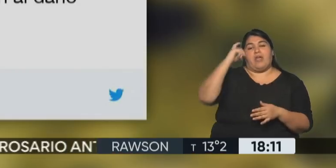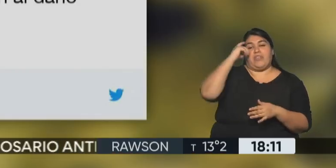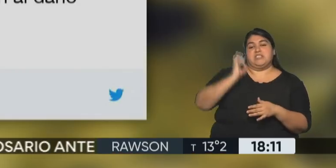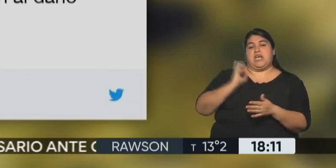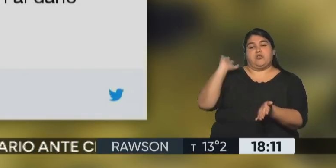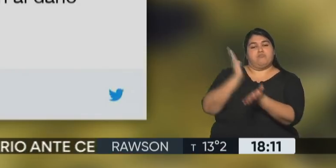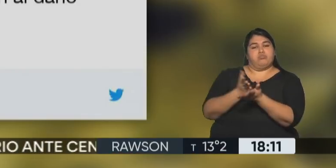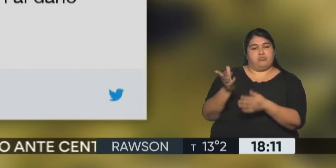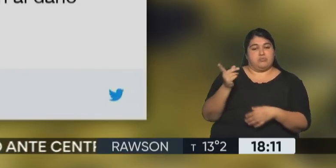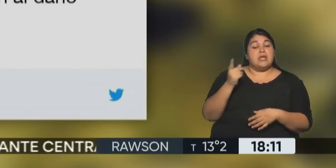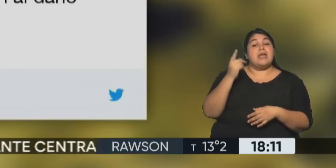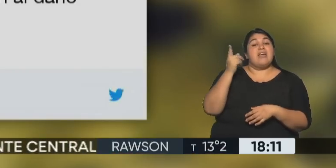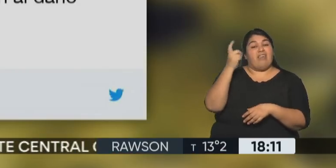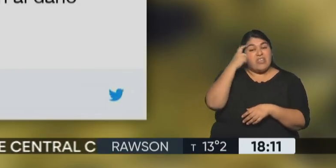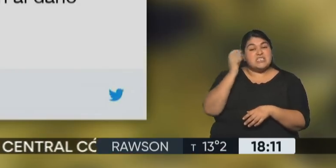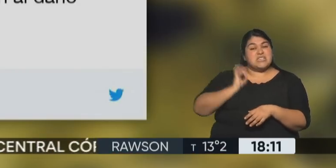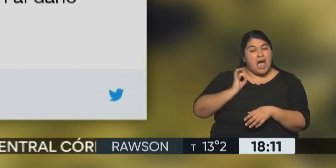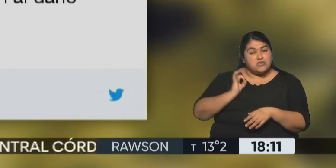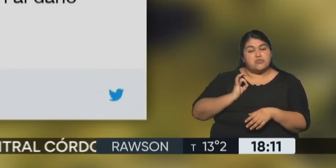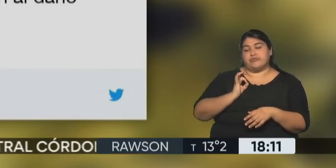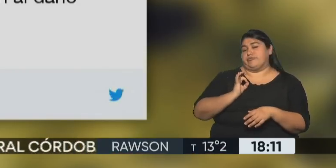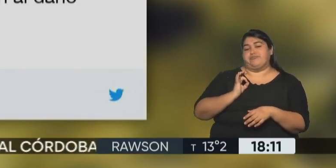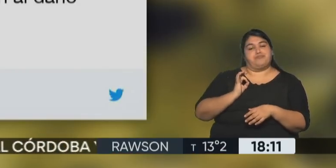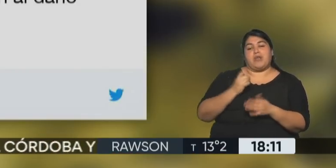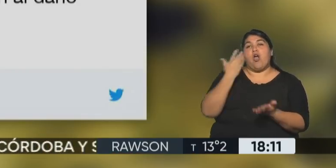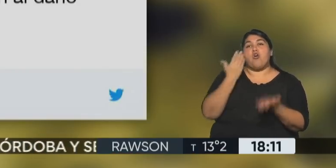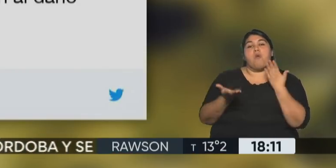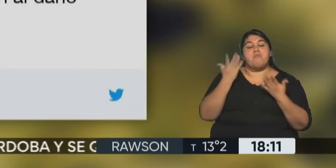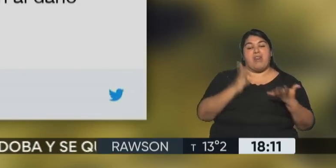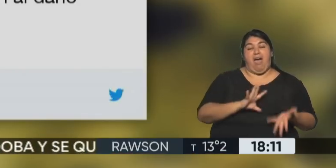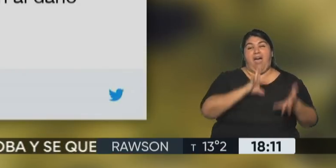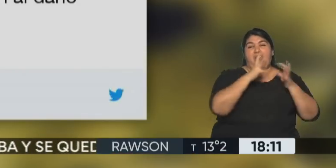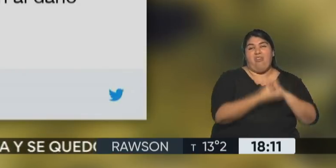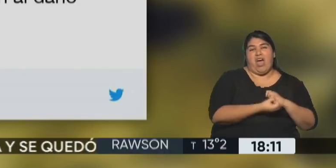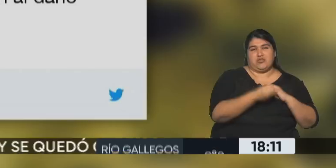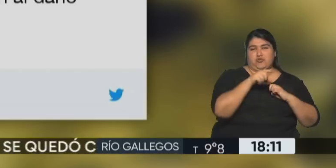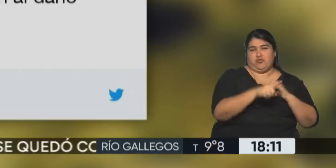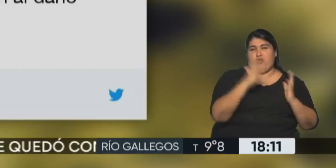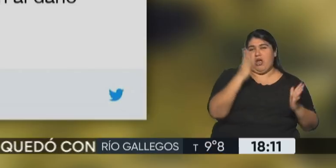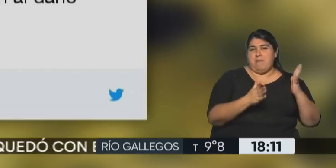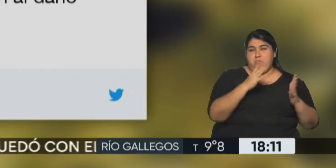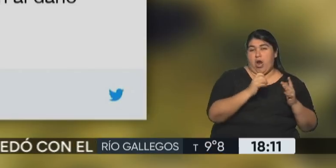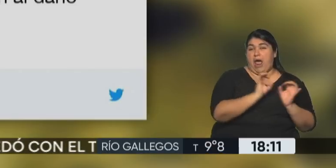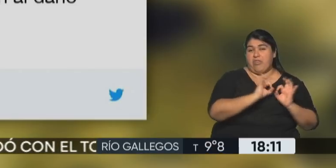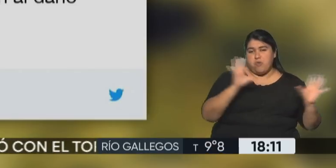cárcel es una pena benigna, señaló Evo Morales, en relación con el daño que causaron a la democracia.